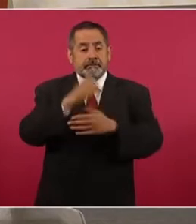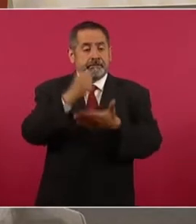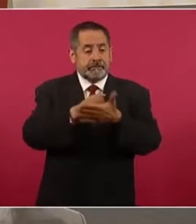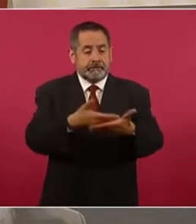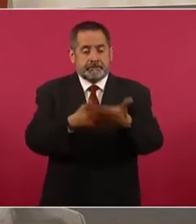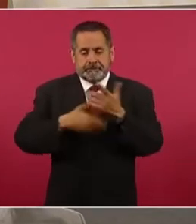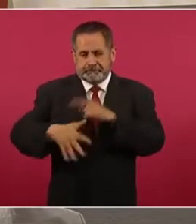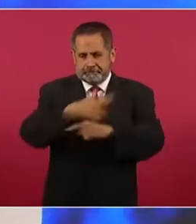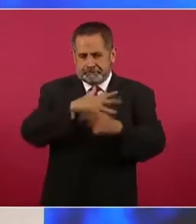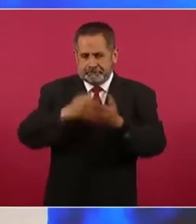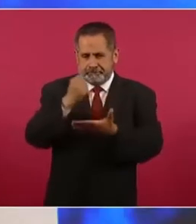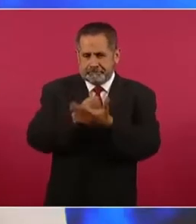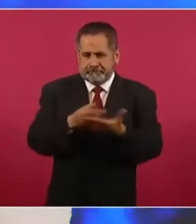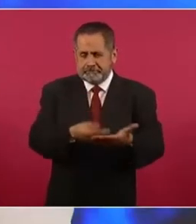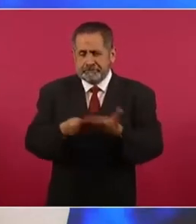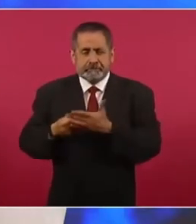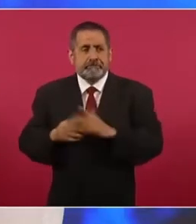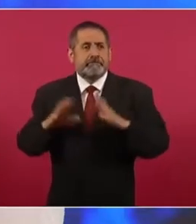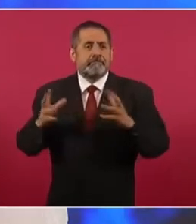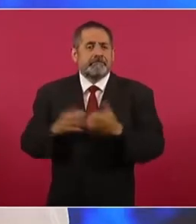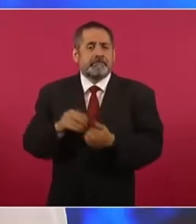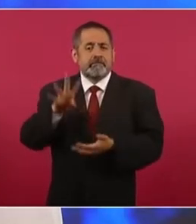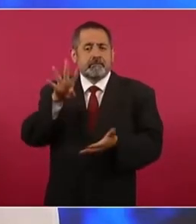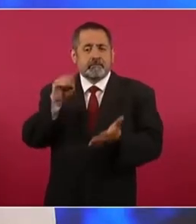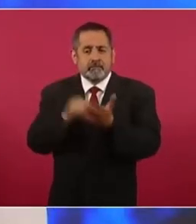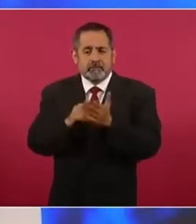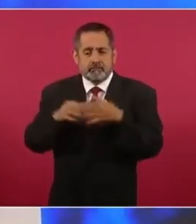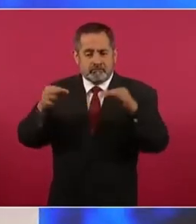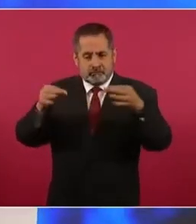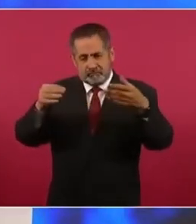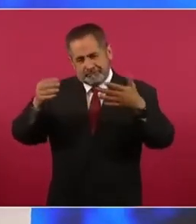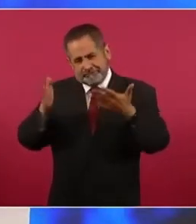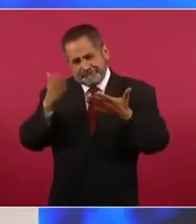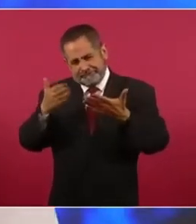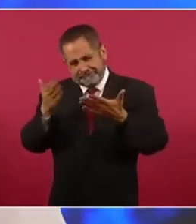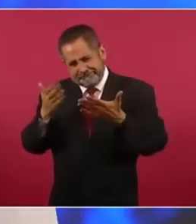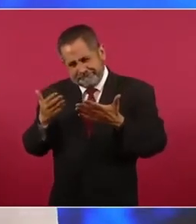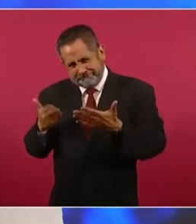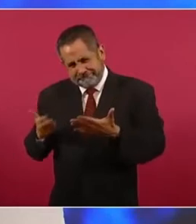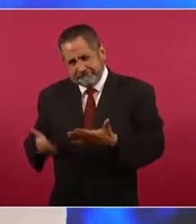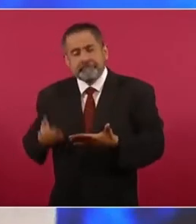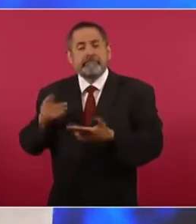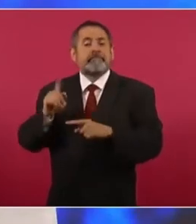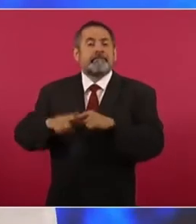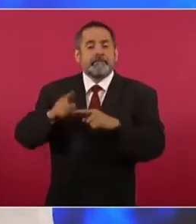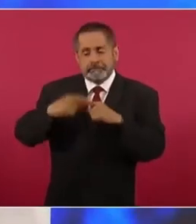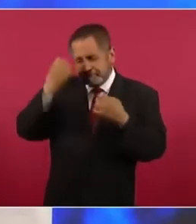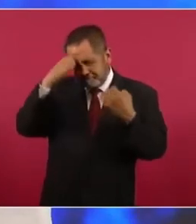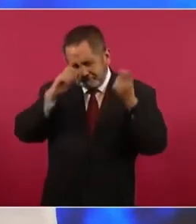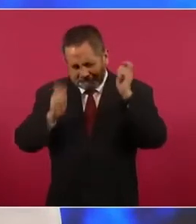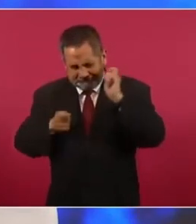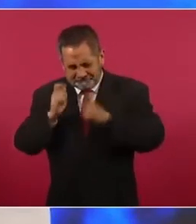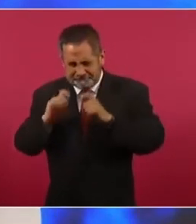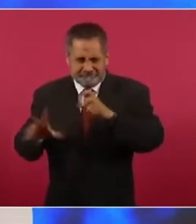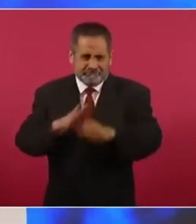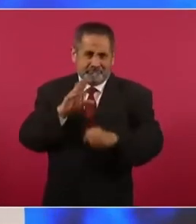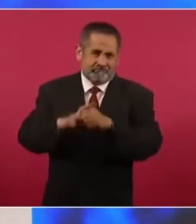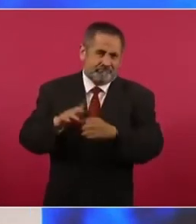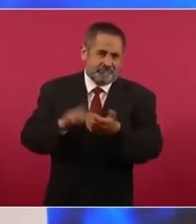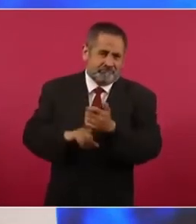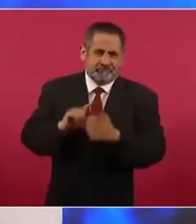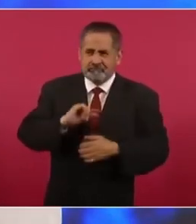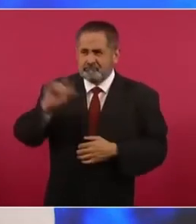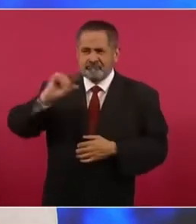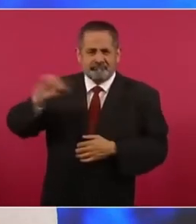está integrada por más de 4.000 hojas y fue elaborada por expertos con amplio prestigio